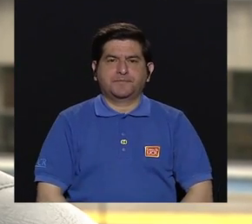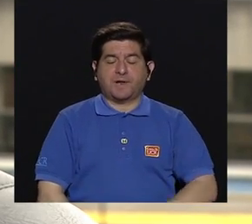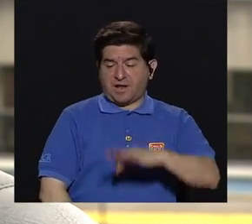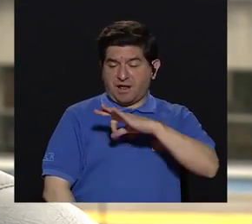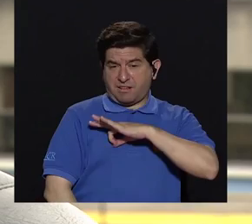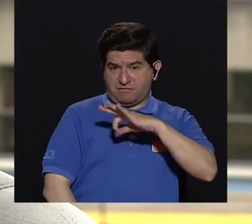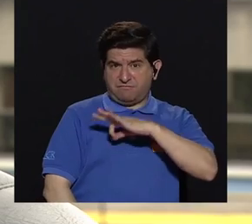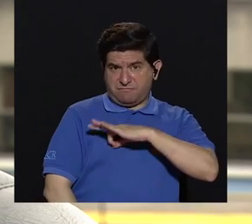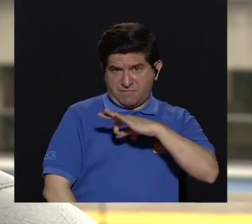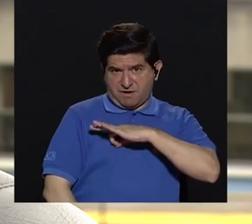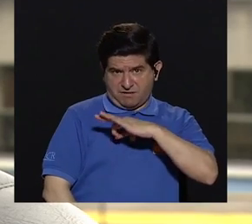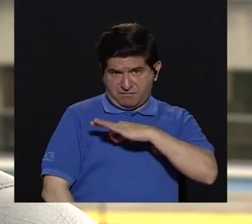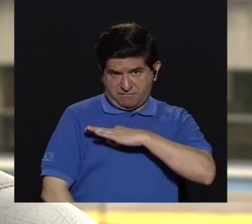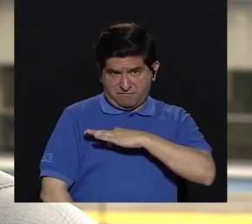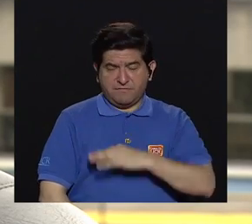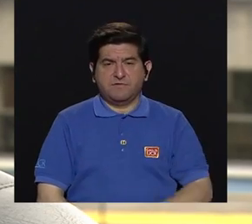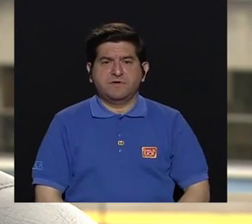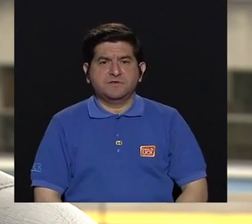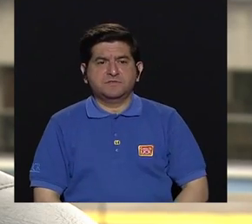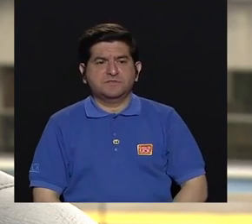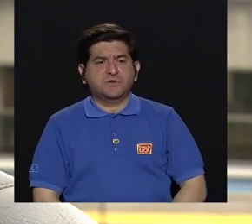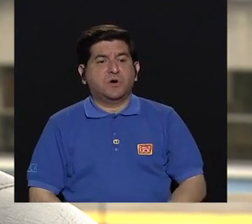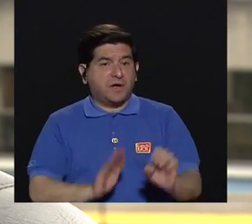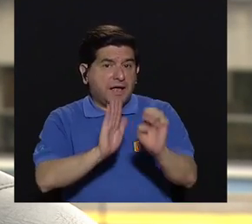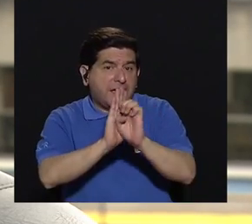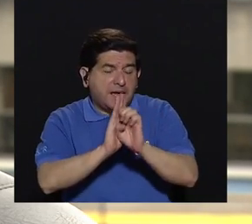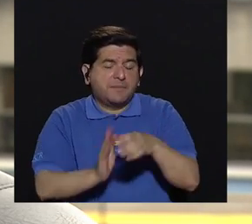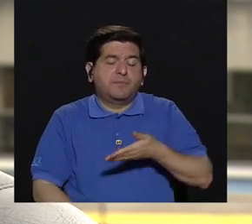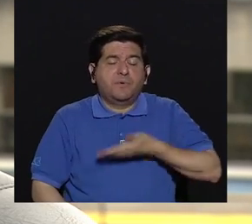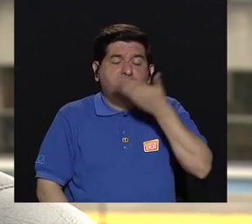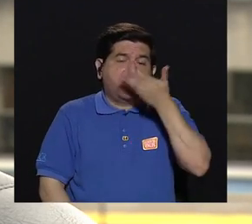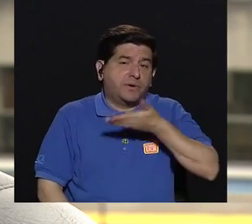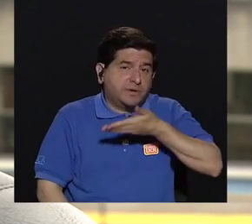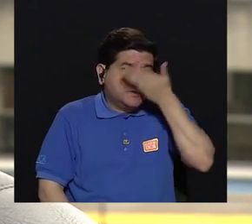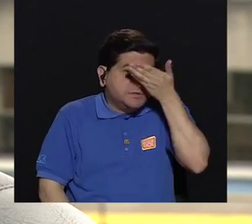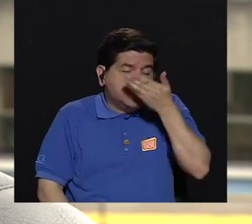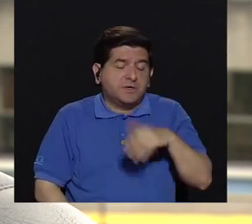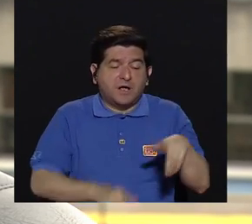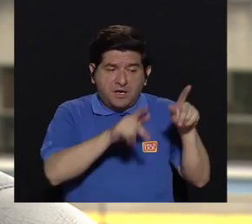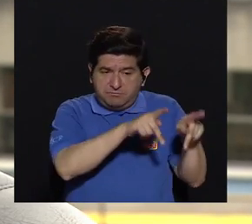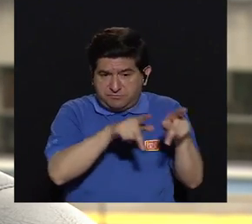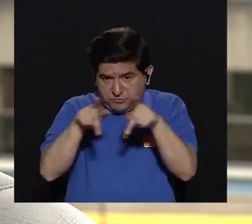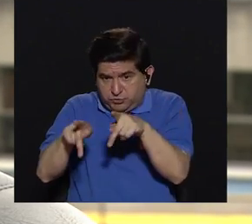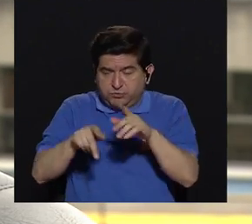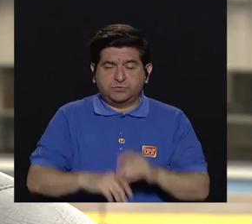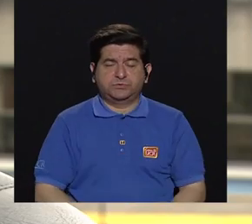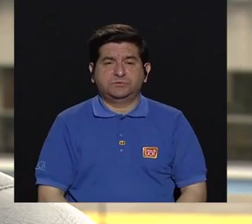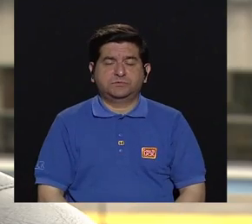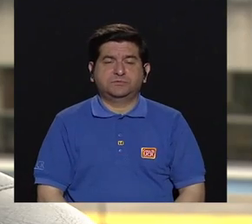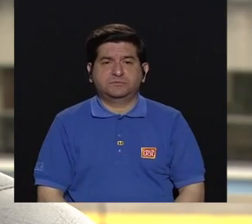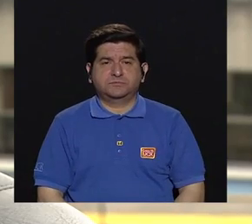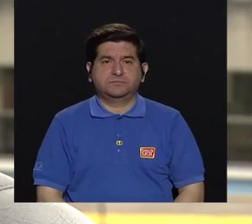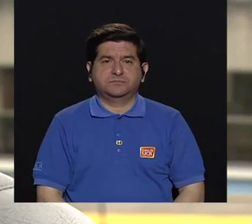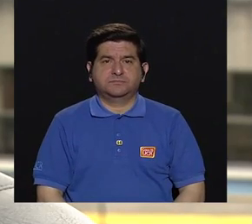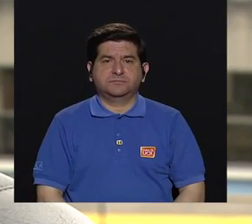al bienestar, de la, por ejemplo, la respiración de las personas,